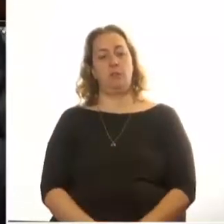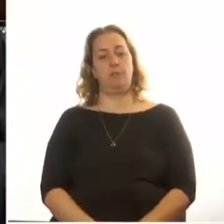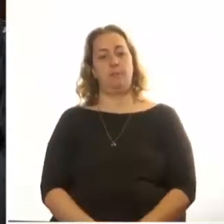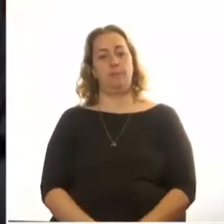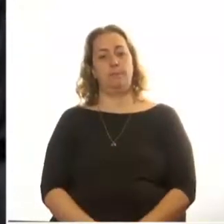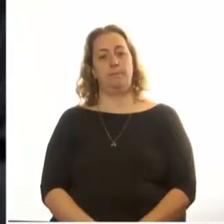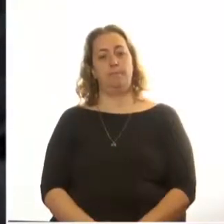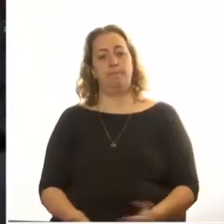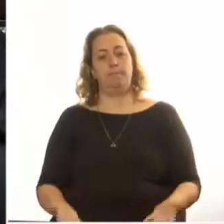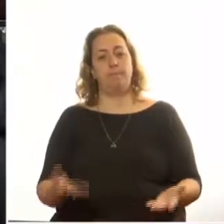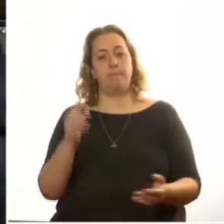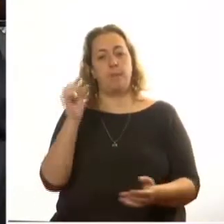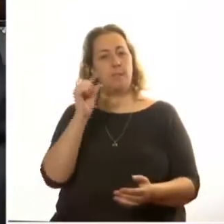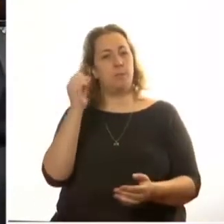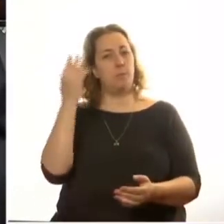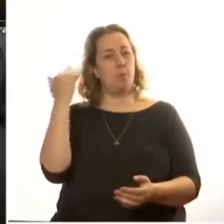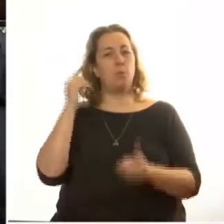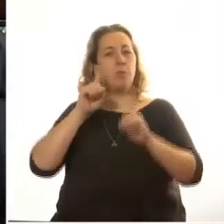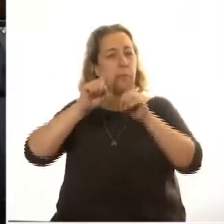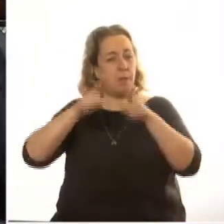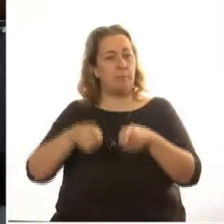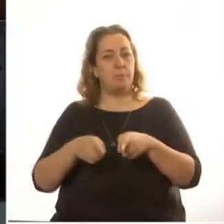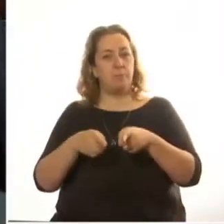Hace poco también del otro lado del río